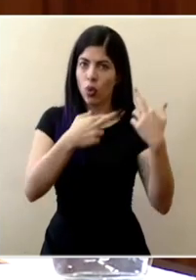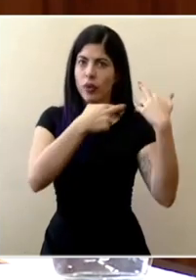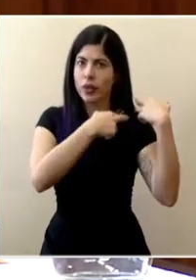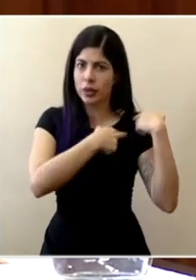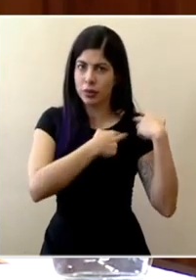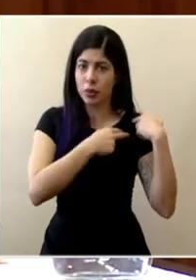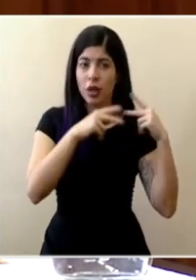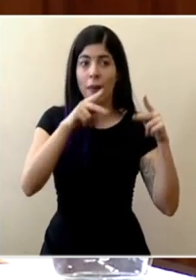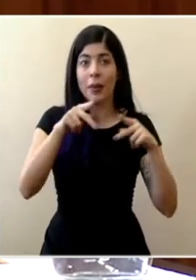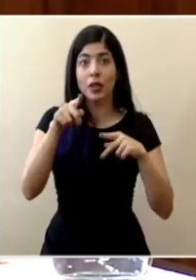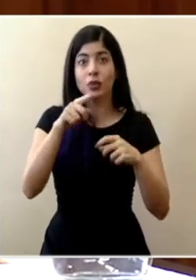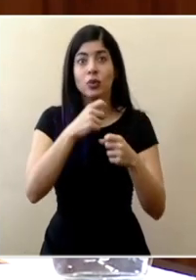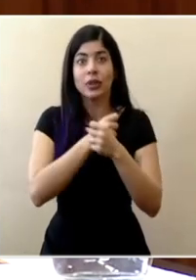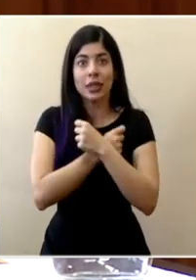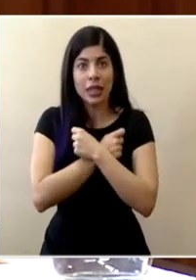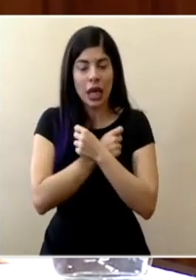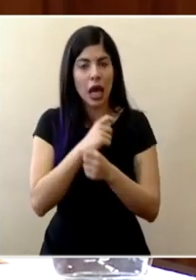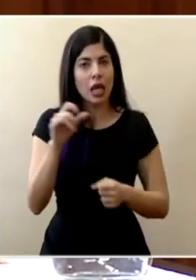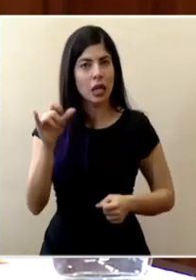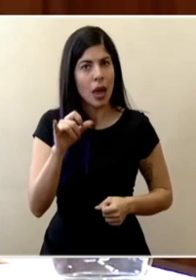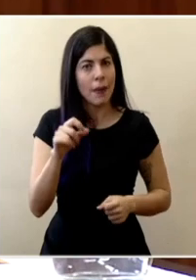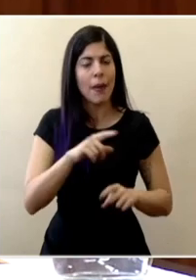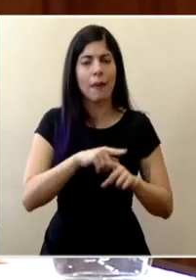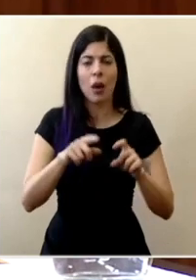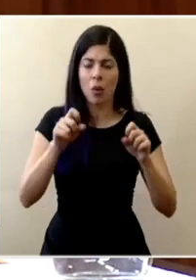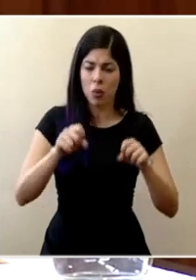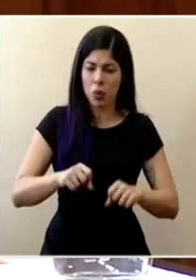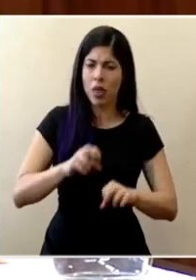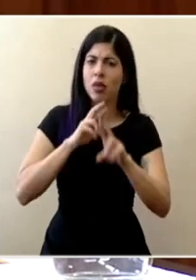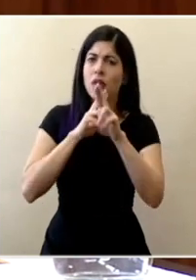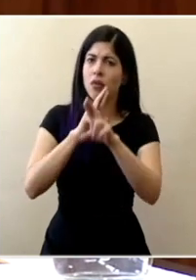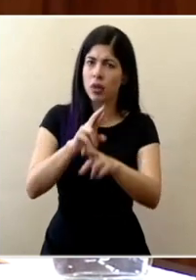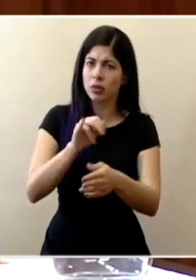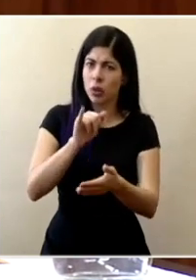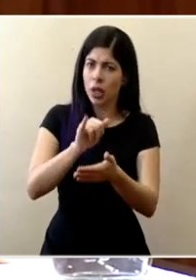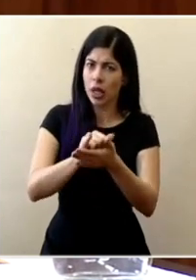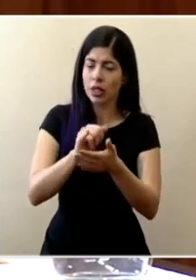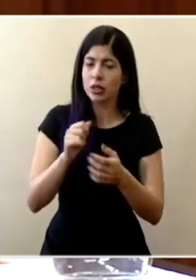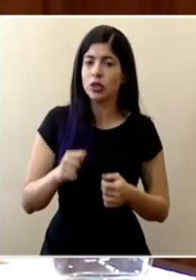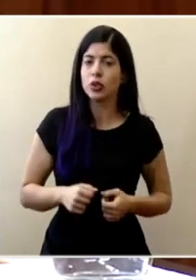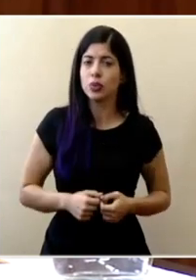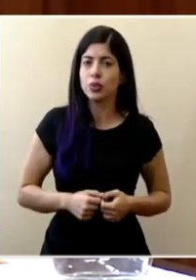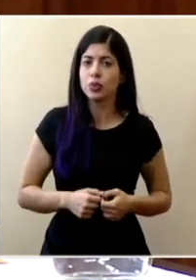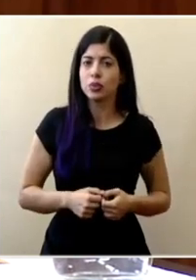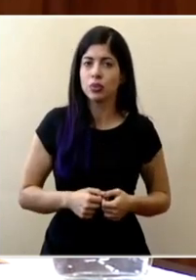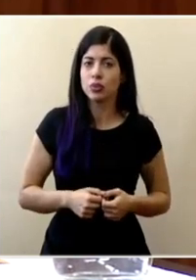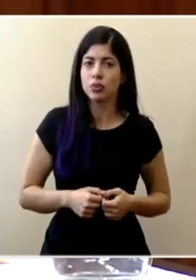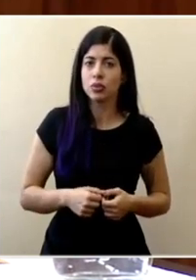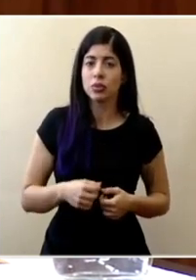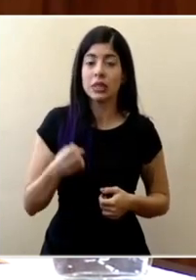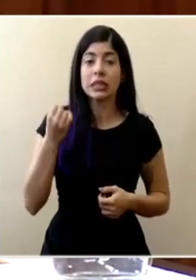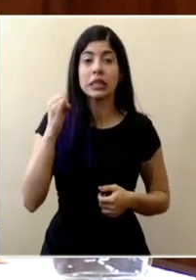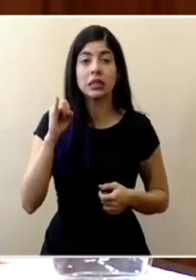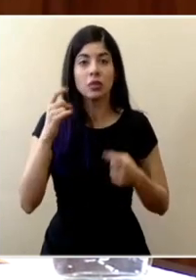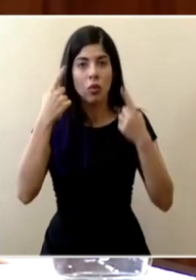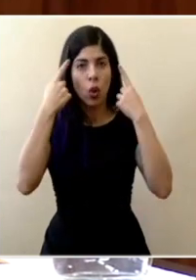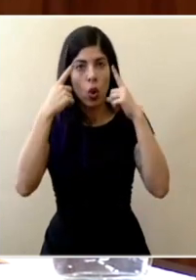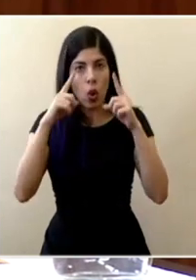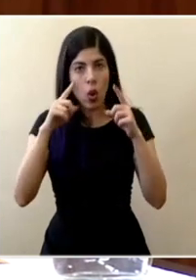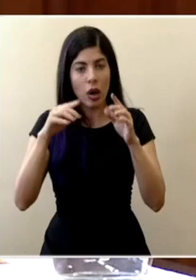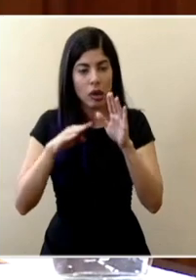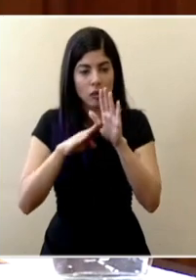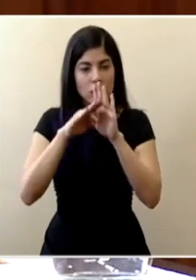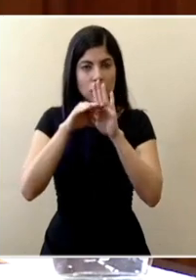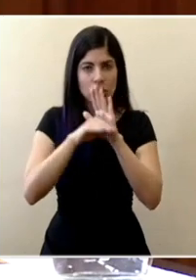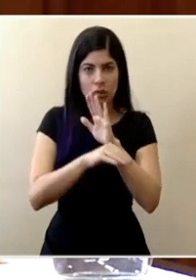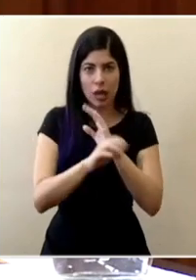seres queridos pero podríamos responder a eso si si logramos bajar ese